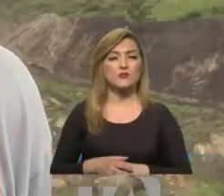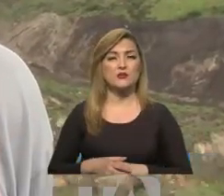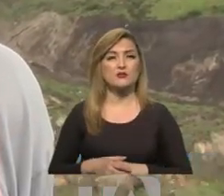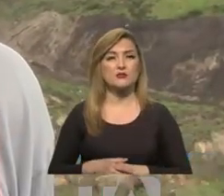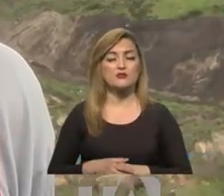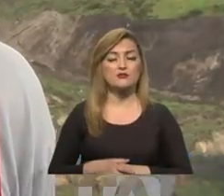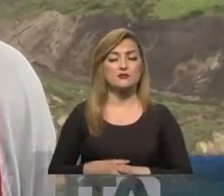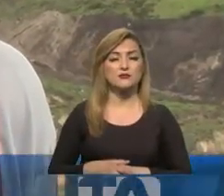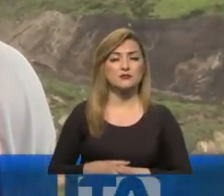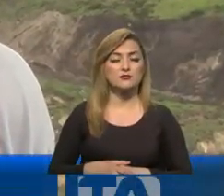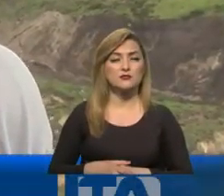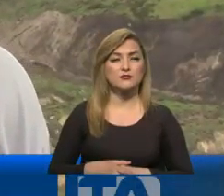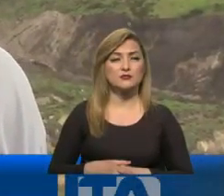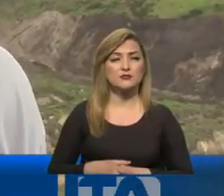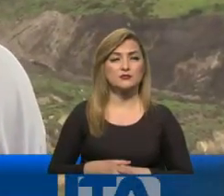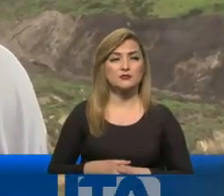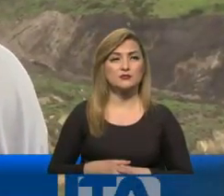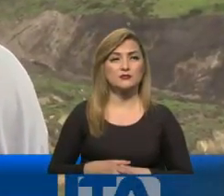abajo en el puente